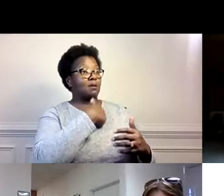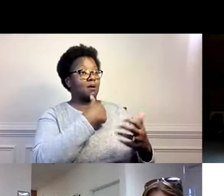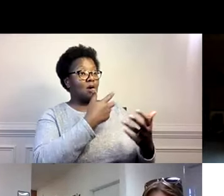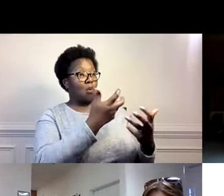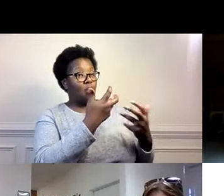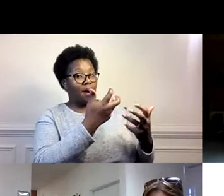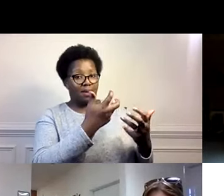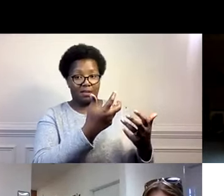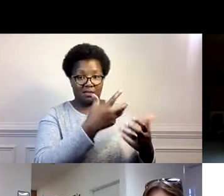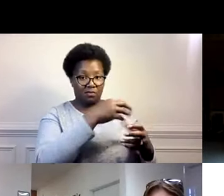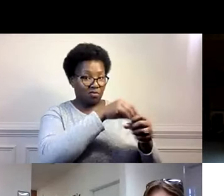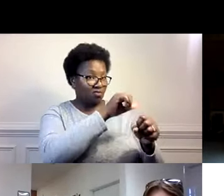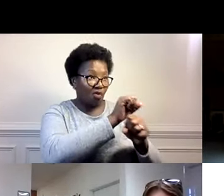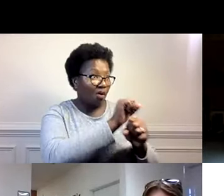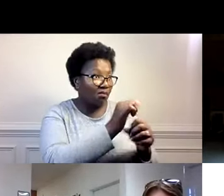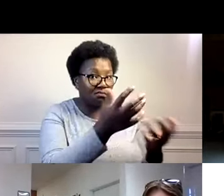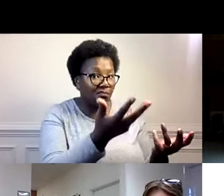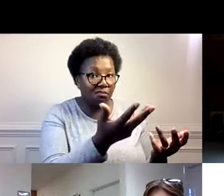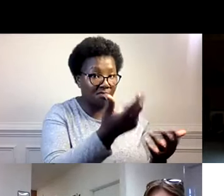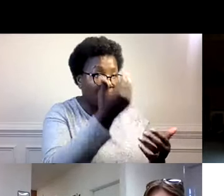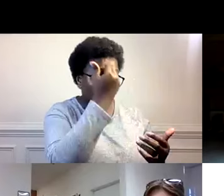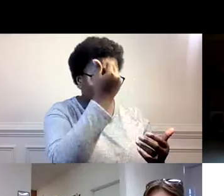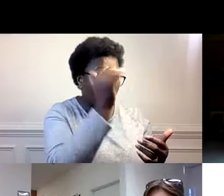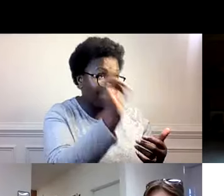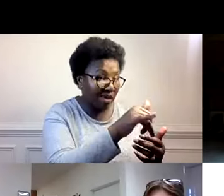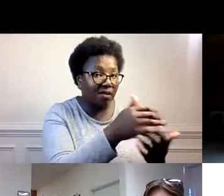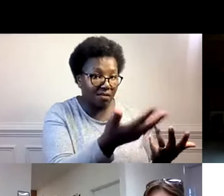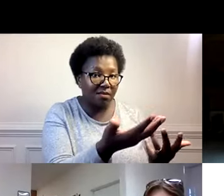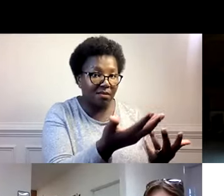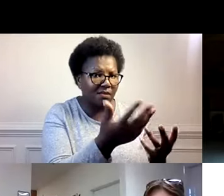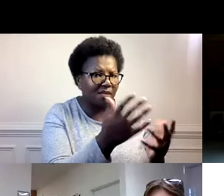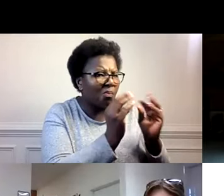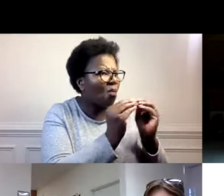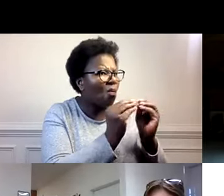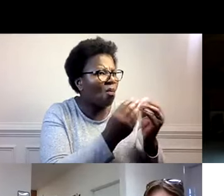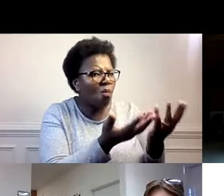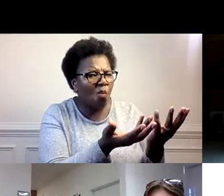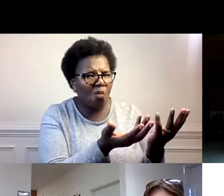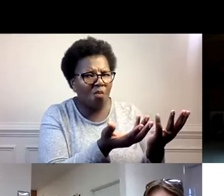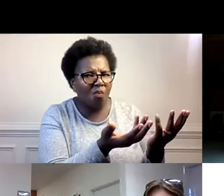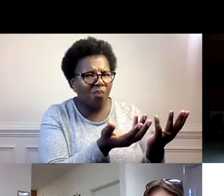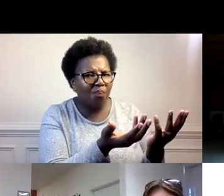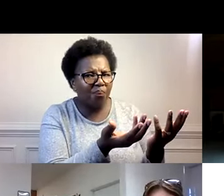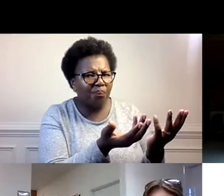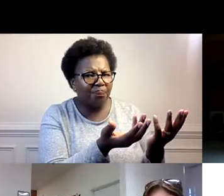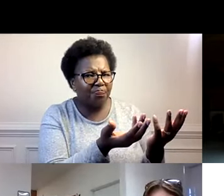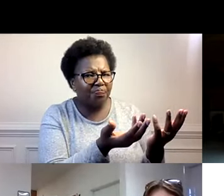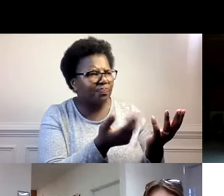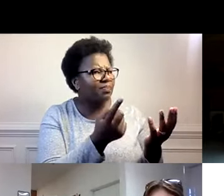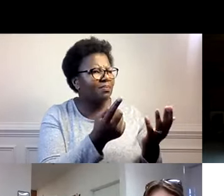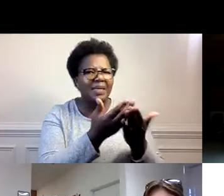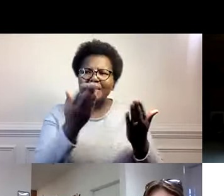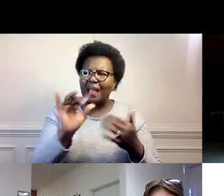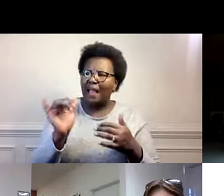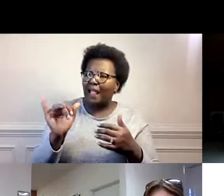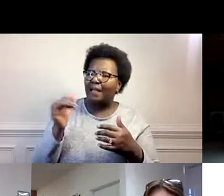Por ejemplo, lo que quiero o lo que busco en un empleo. Muy bien. Muy bien. bien.